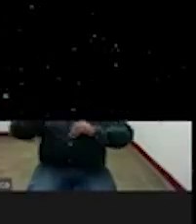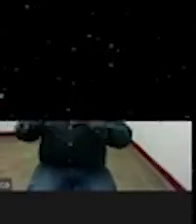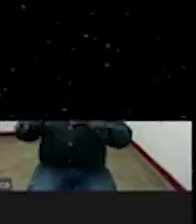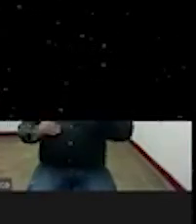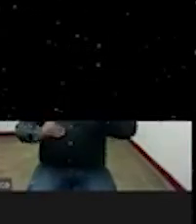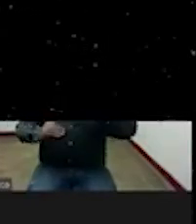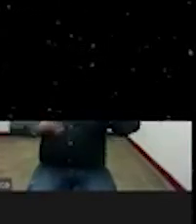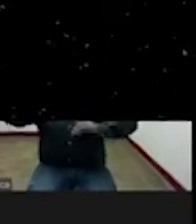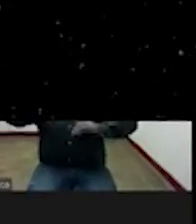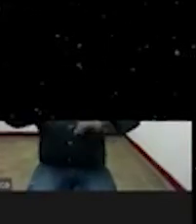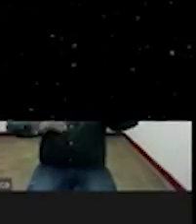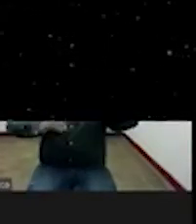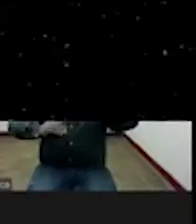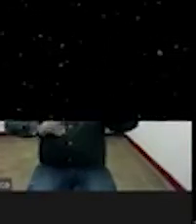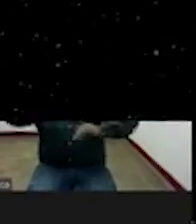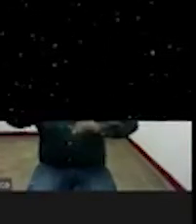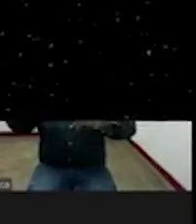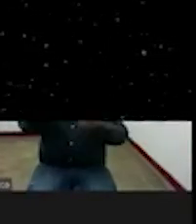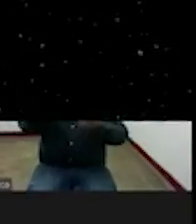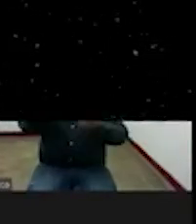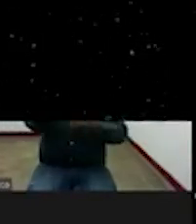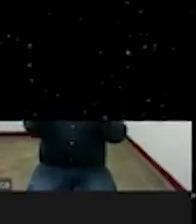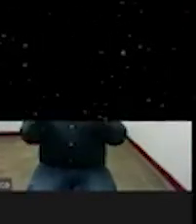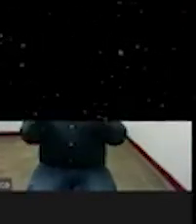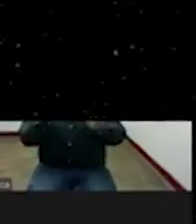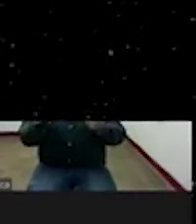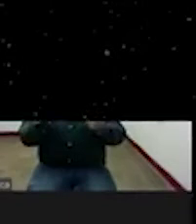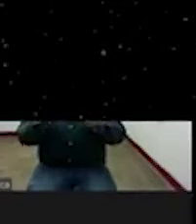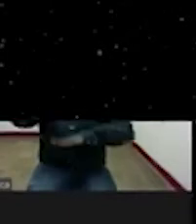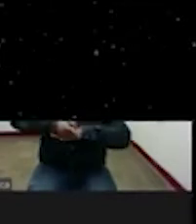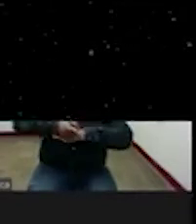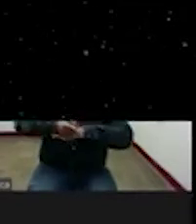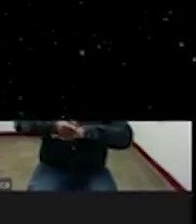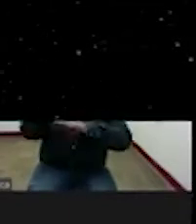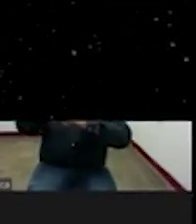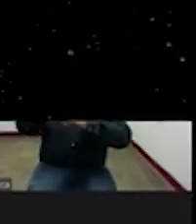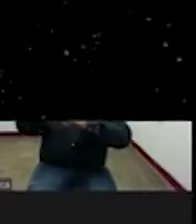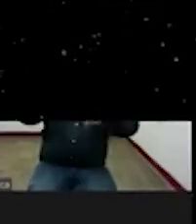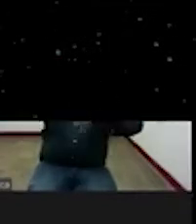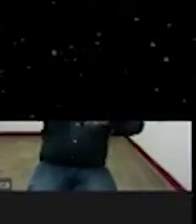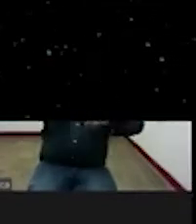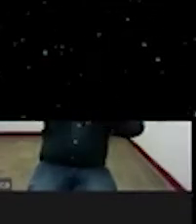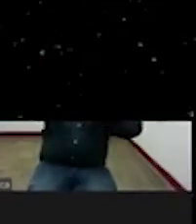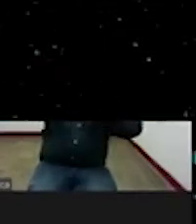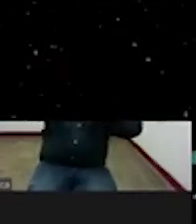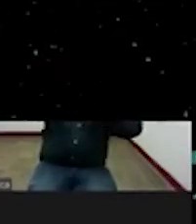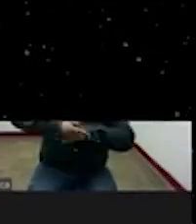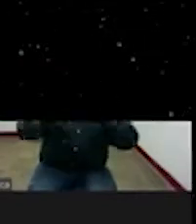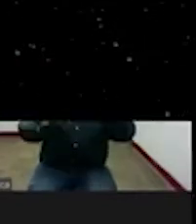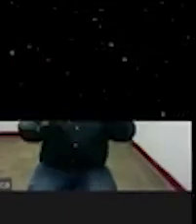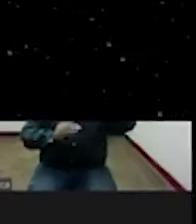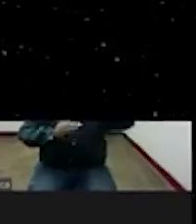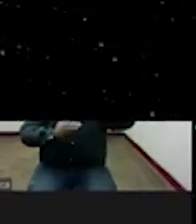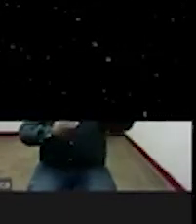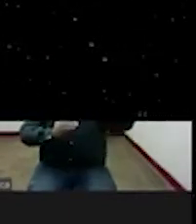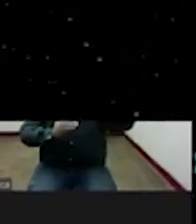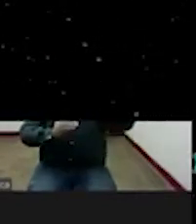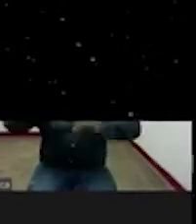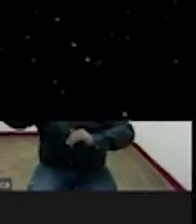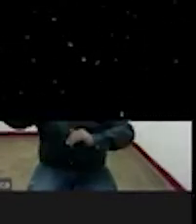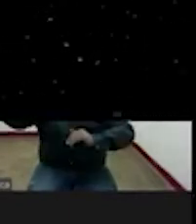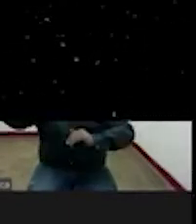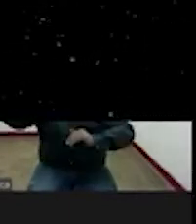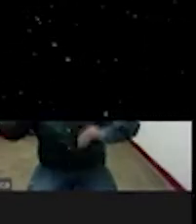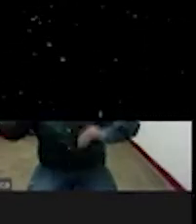yo te mando tú me ves yo te impongo tú lo que haces cumplir no pero se le puede discutir el tema la